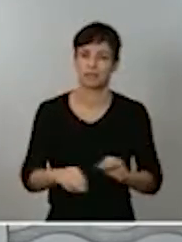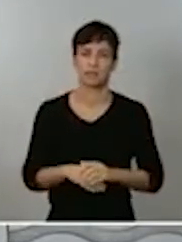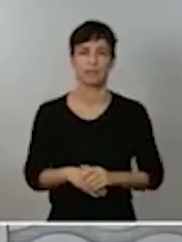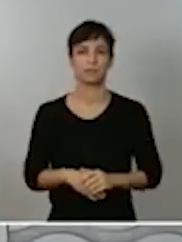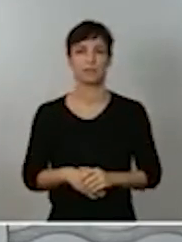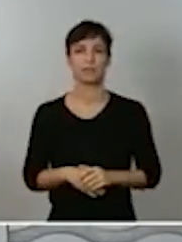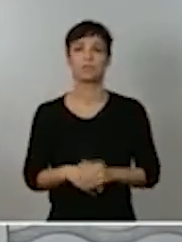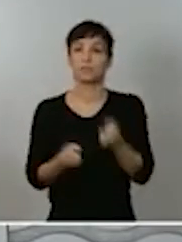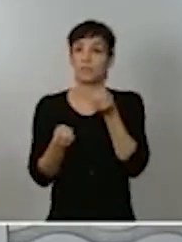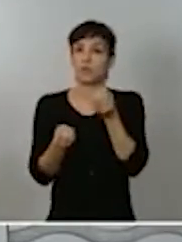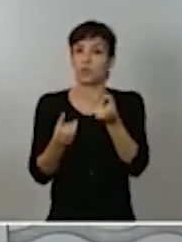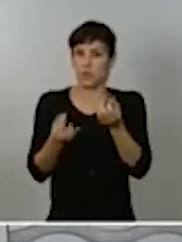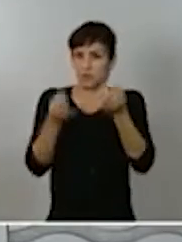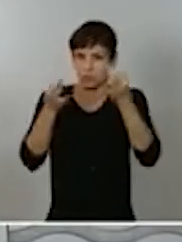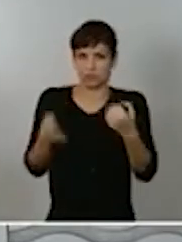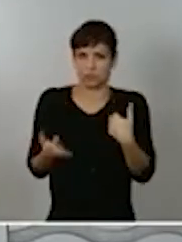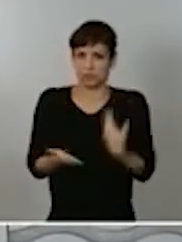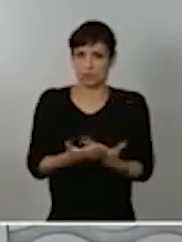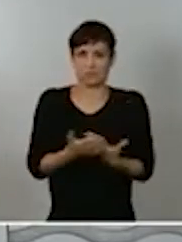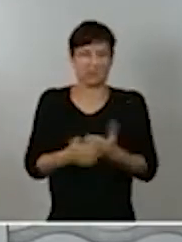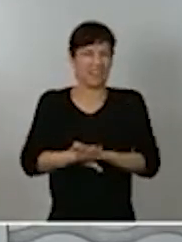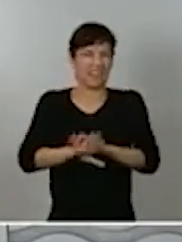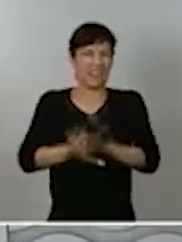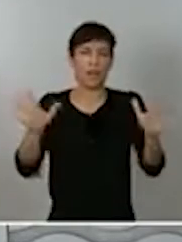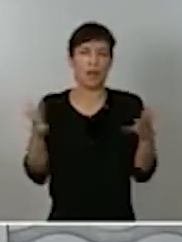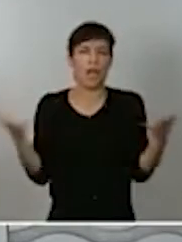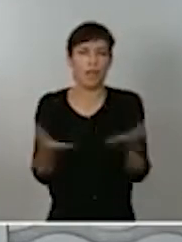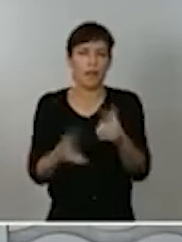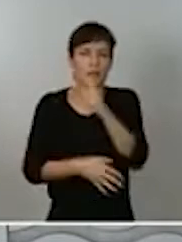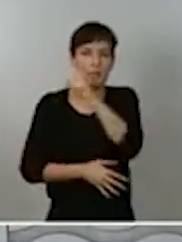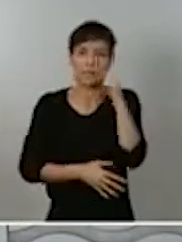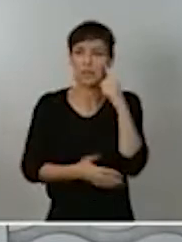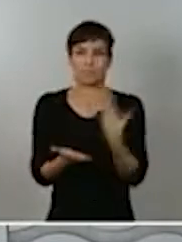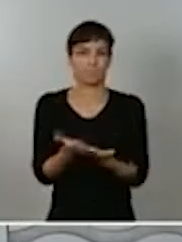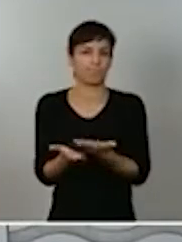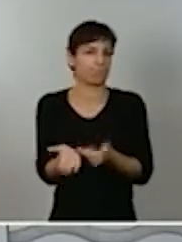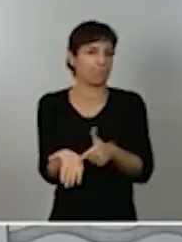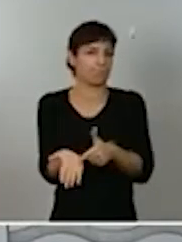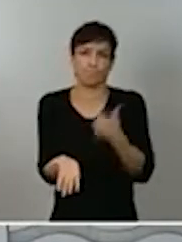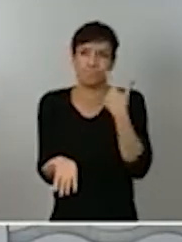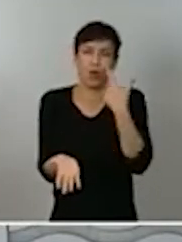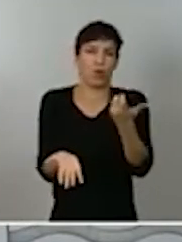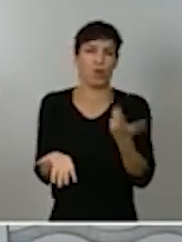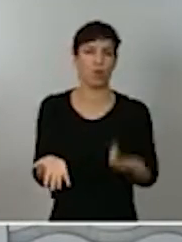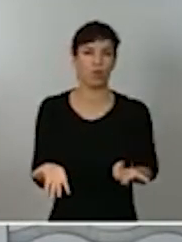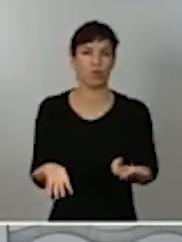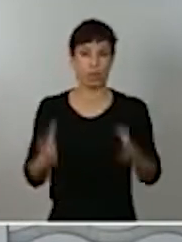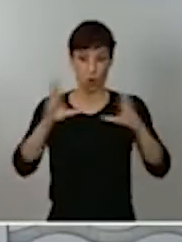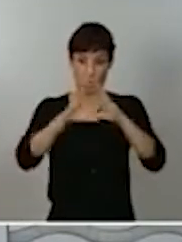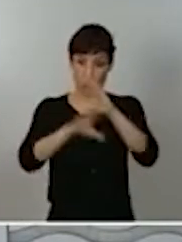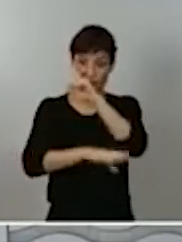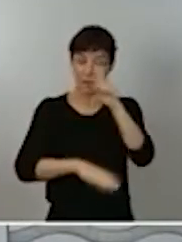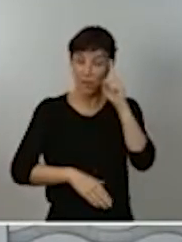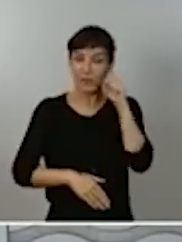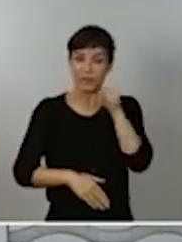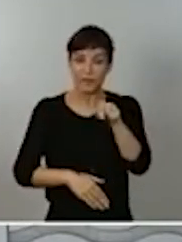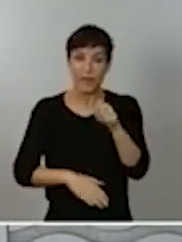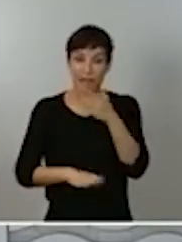indiscutible la emergencia en Madrid lo dicen por sí solas. Acumula esta comunidad autónoma, hasta ahora,